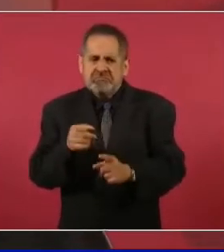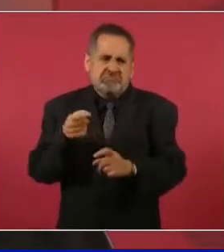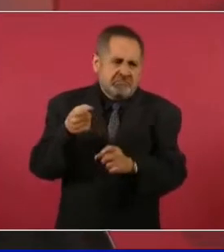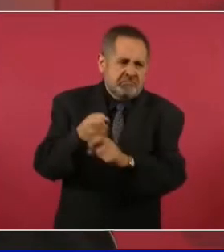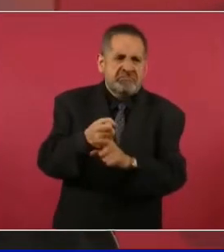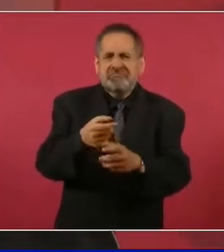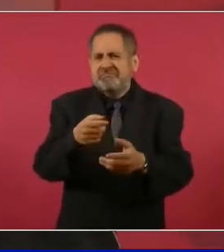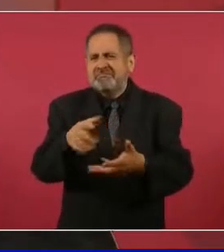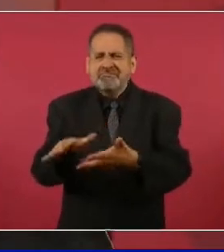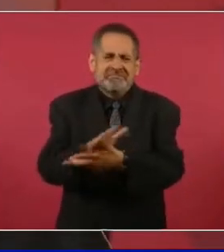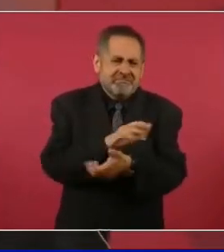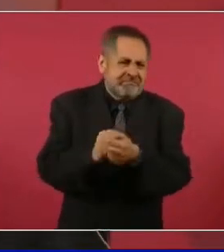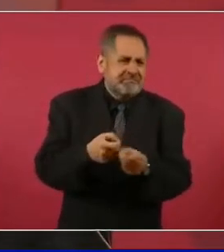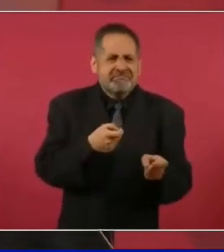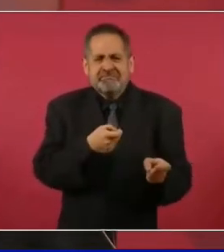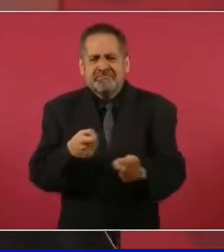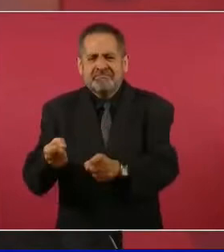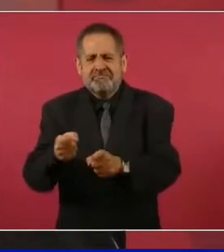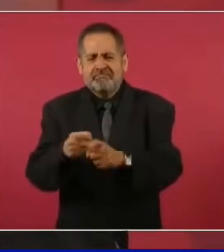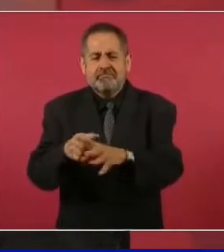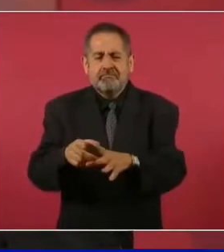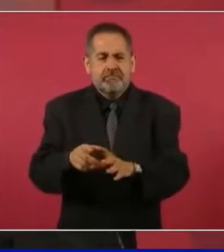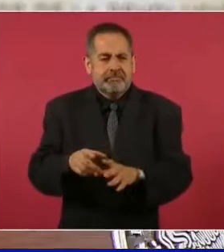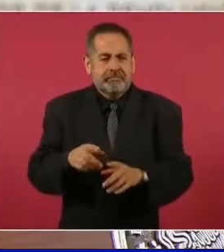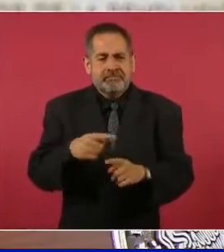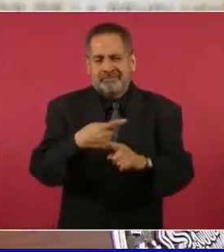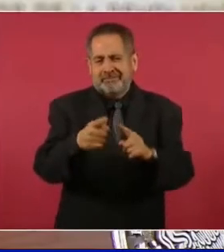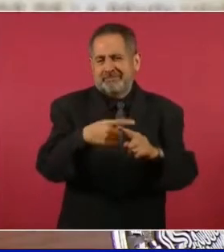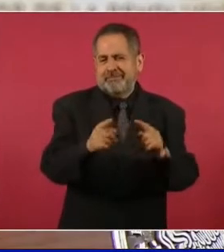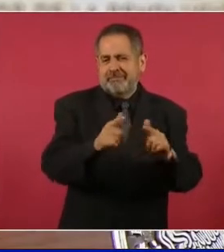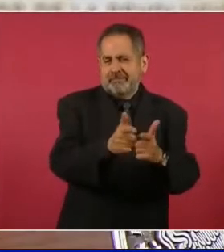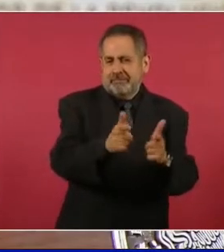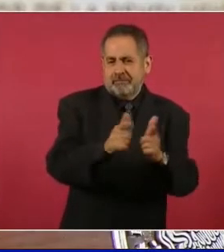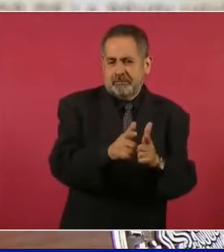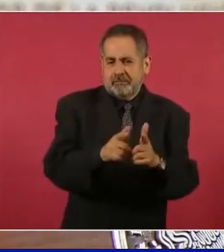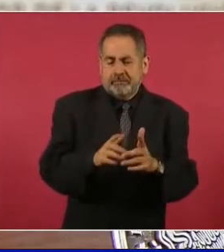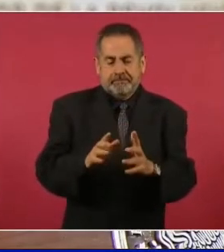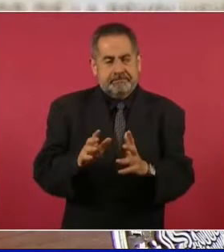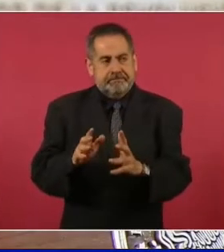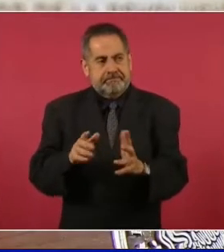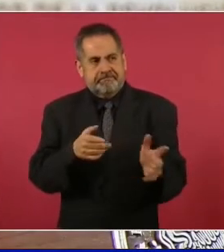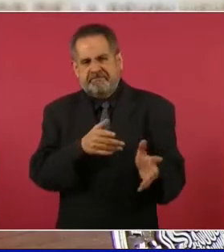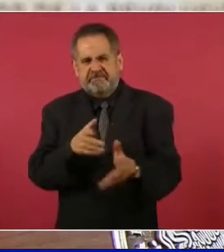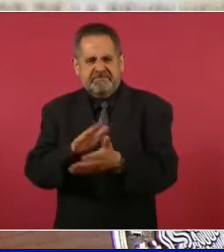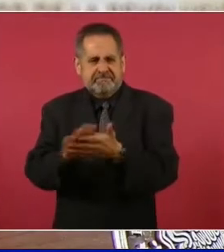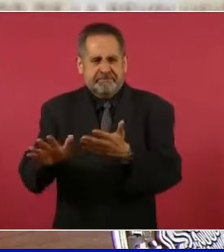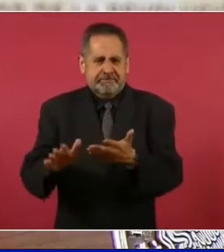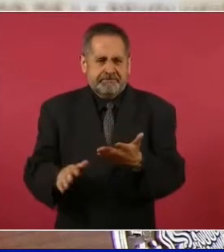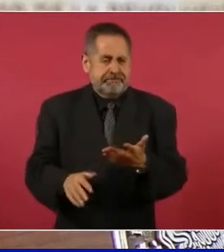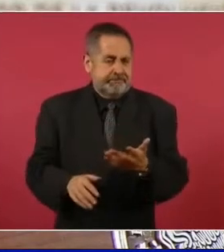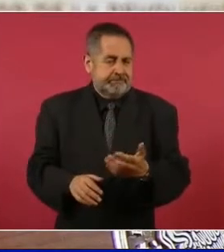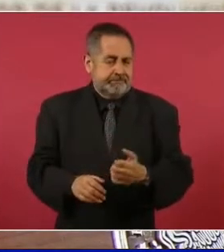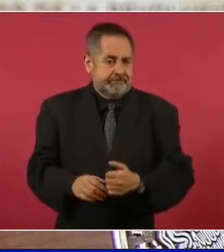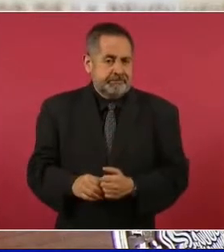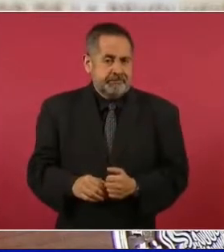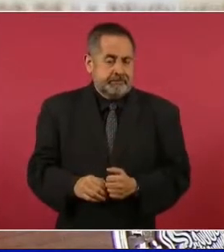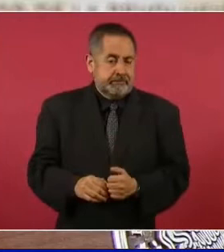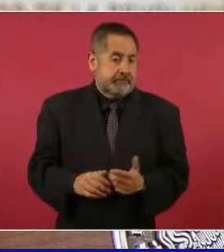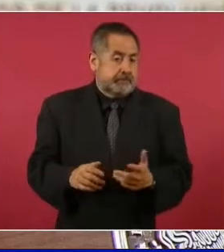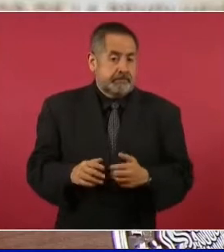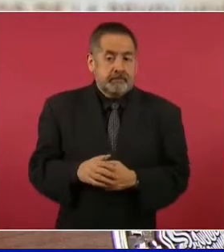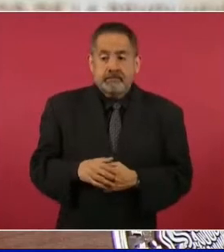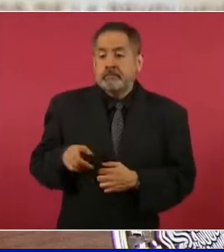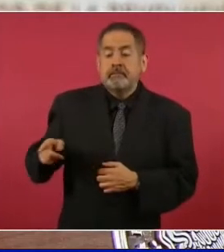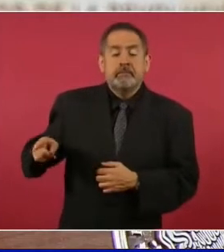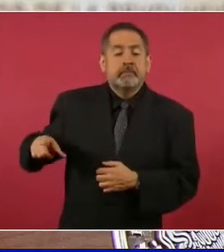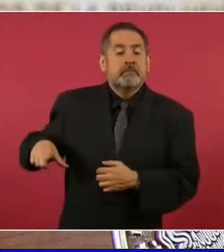a cualquier otra banda, porque el gobierno